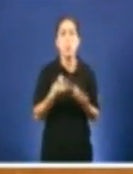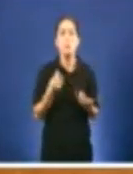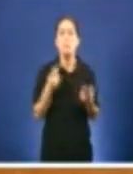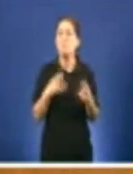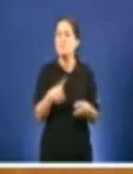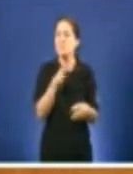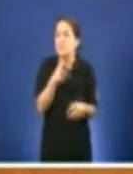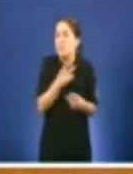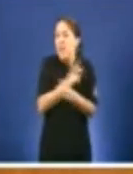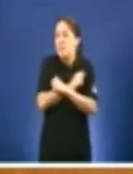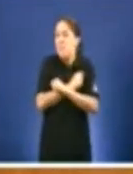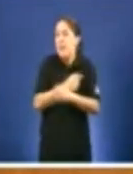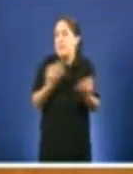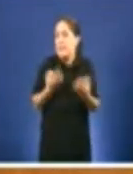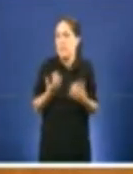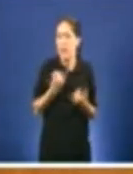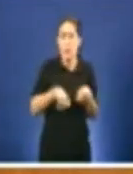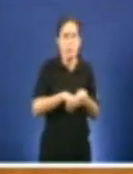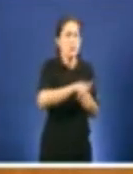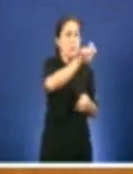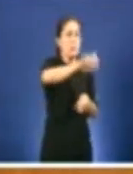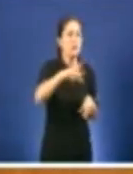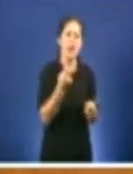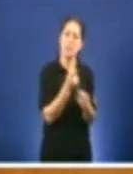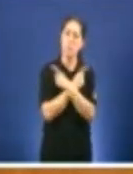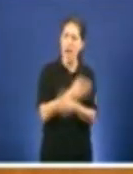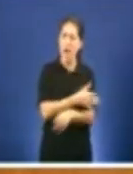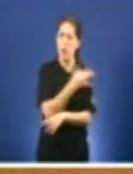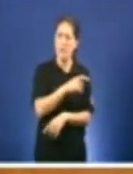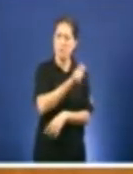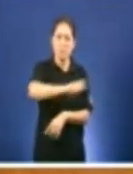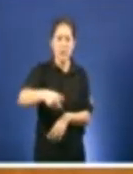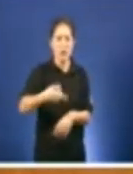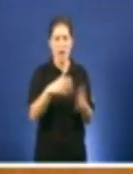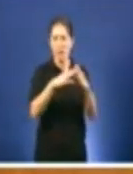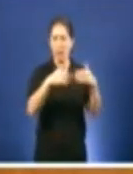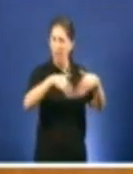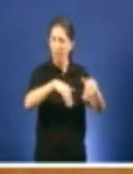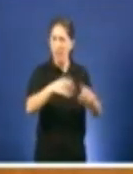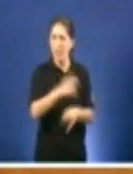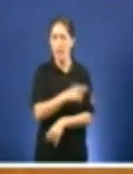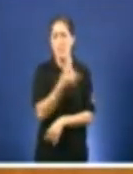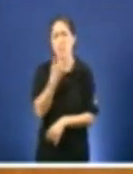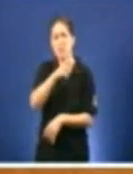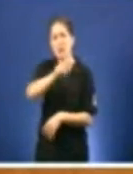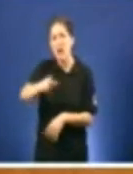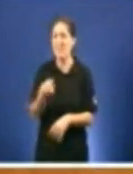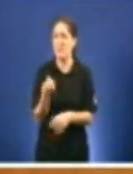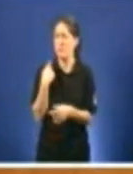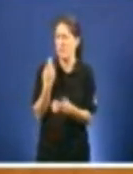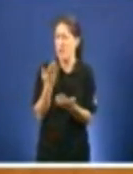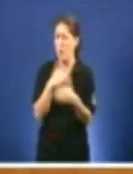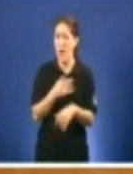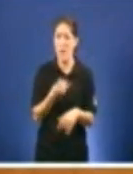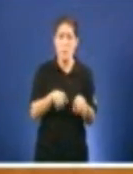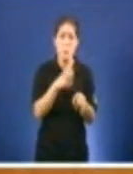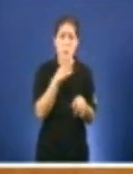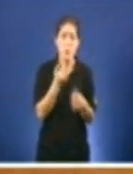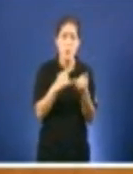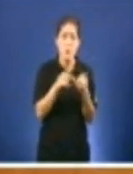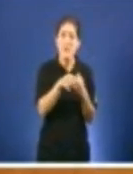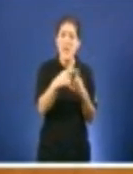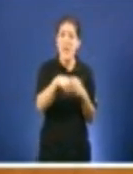desempregadas, desafiuzadas, en recursos económicos, sin prestacións, con fillos e fillas a cargo dos servicios sociais por non poder